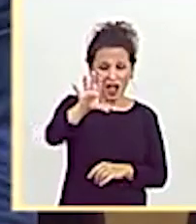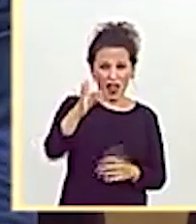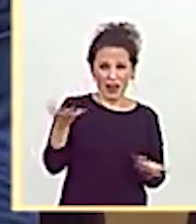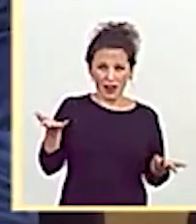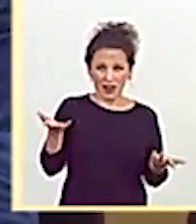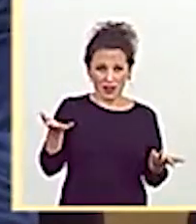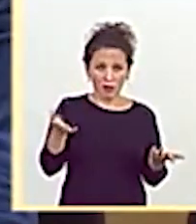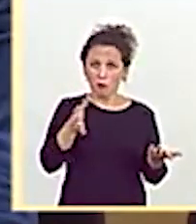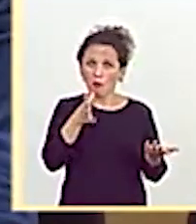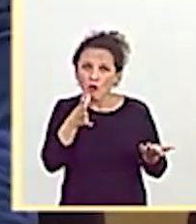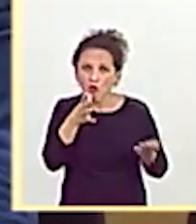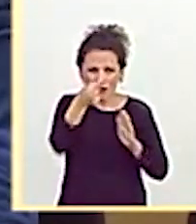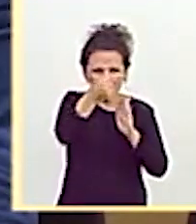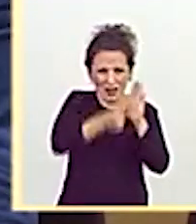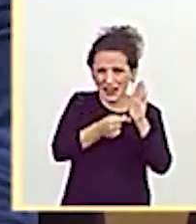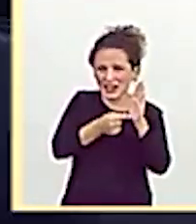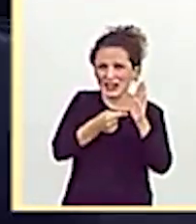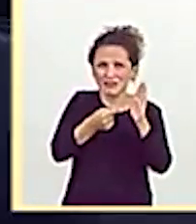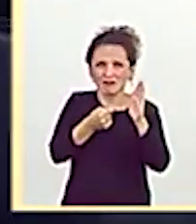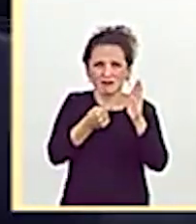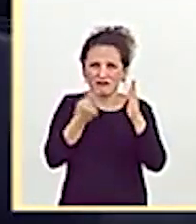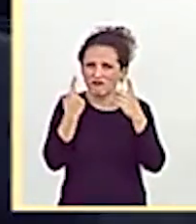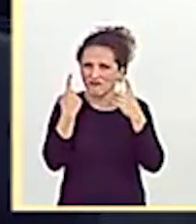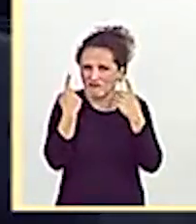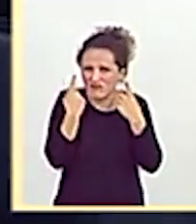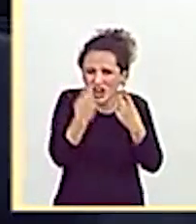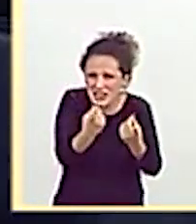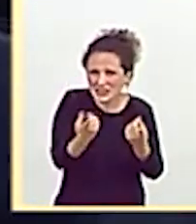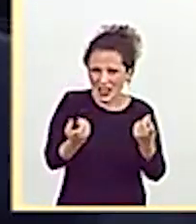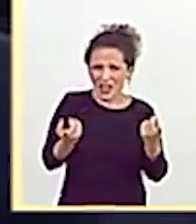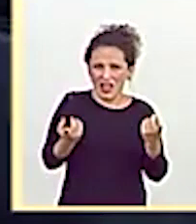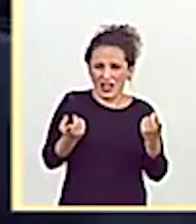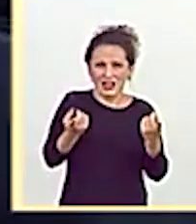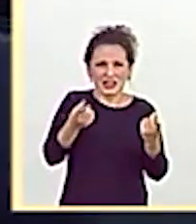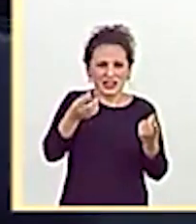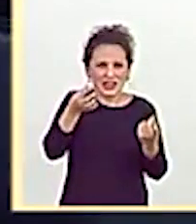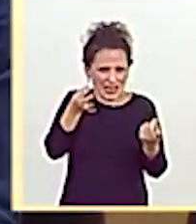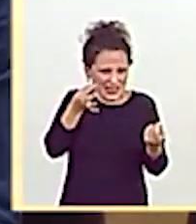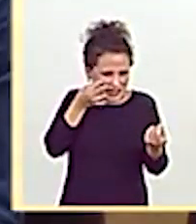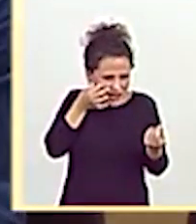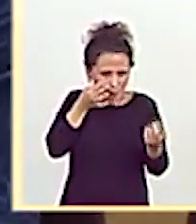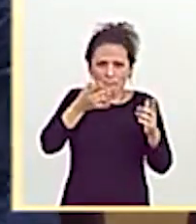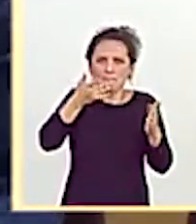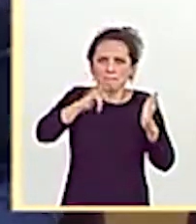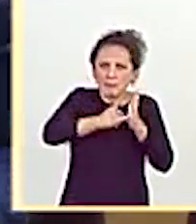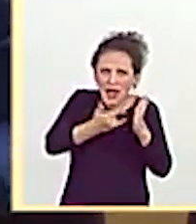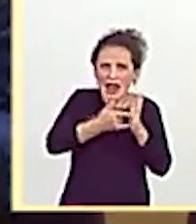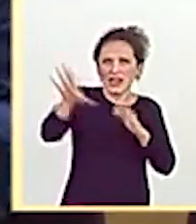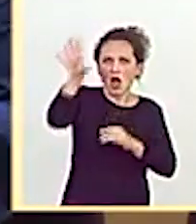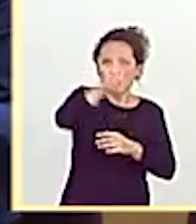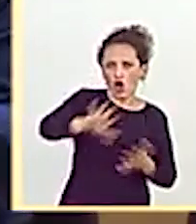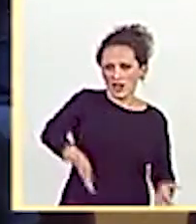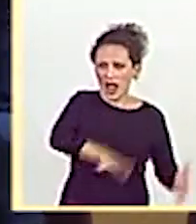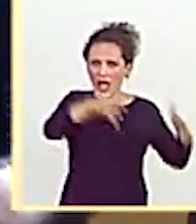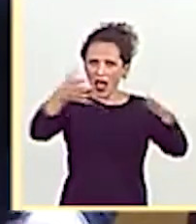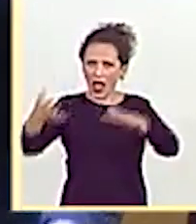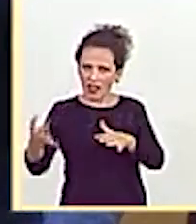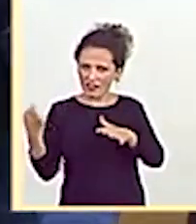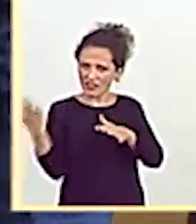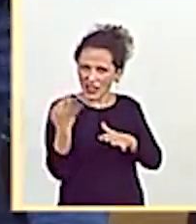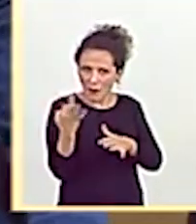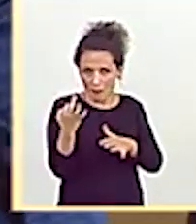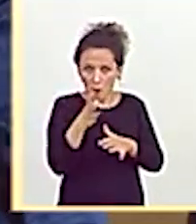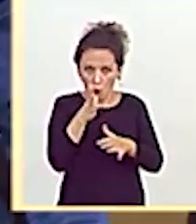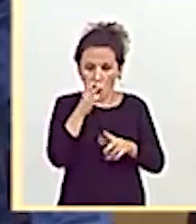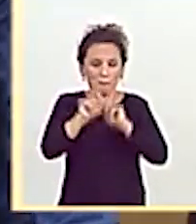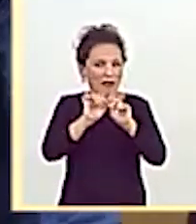absoluta de criterios, frente a la falta absoluta de una realidad de un plan nacional, de un protocolo nacional para hacer frente